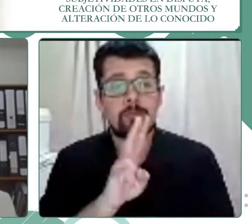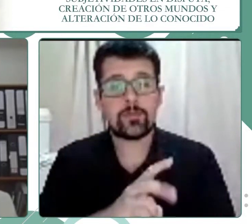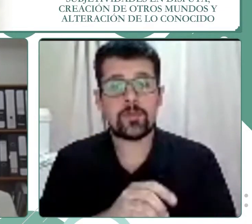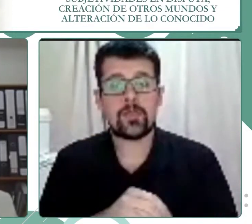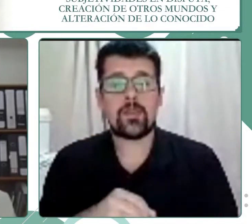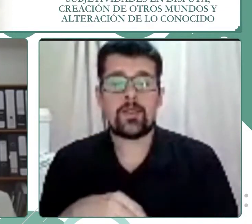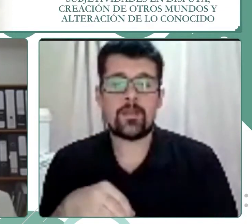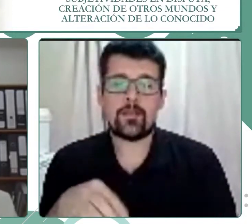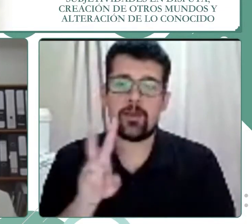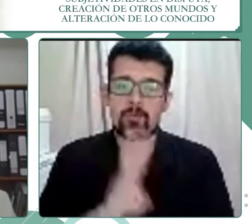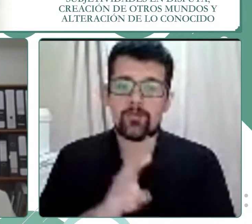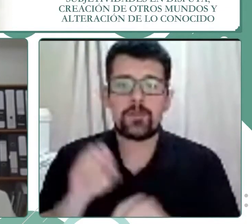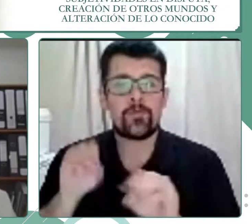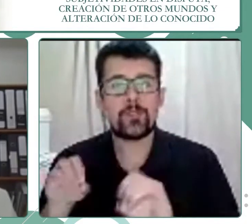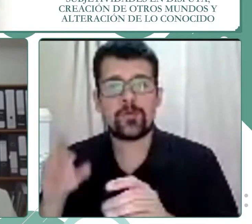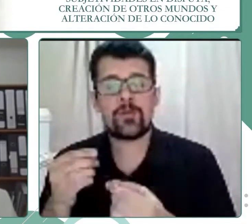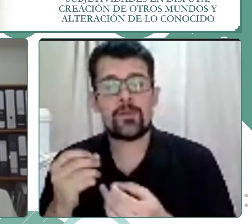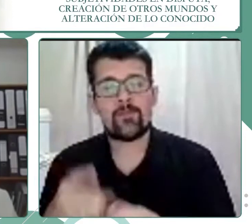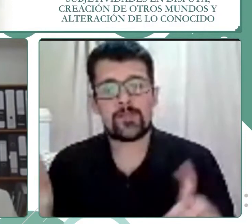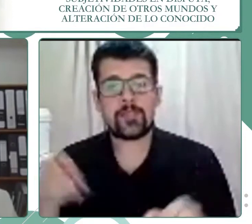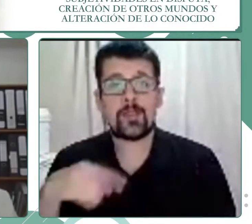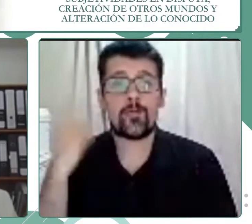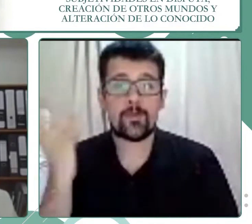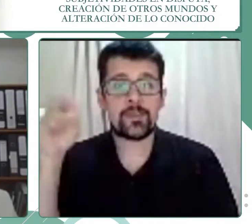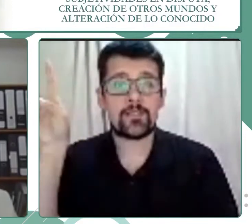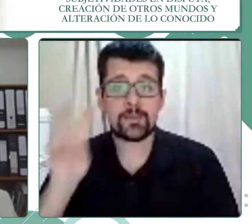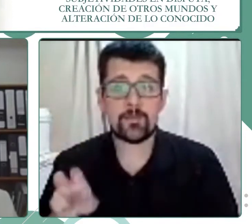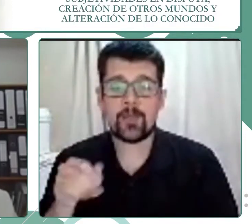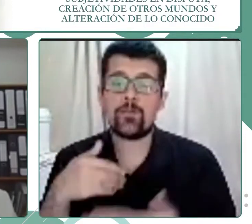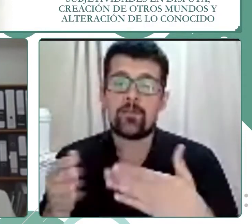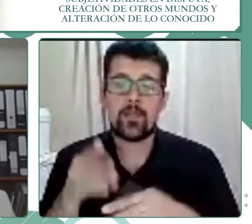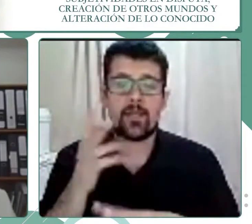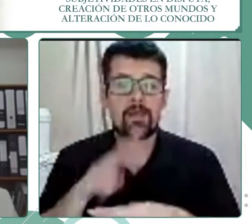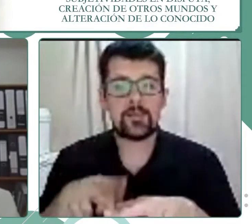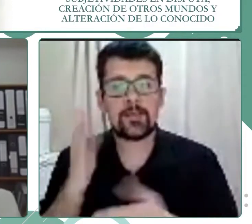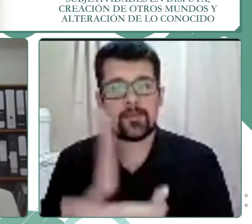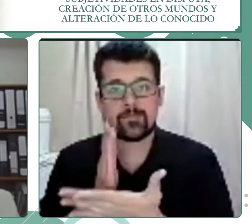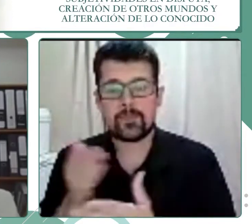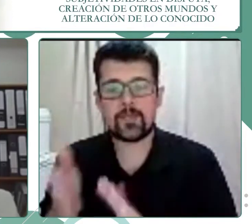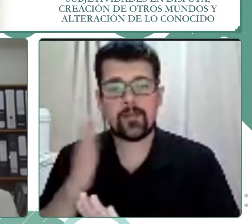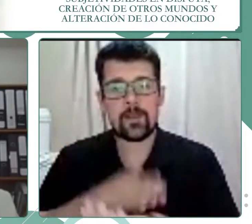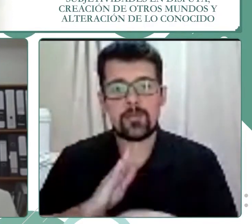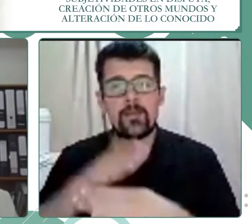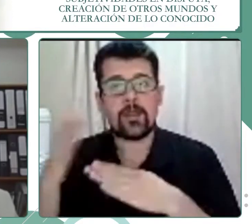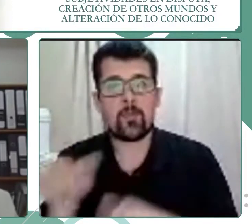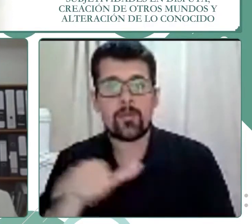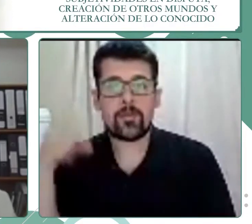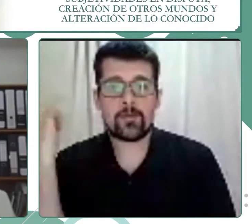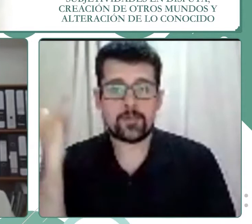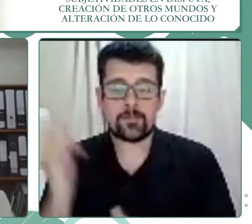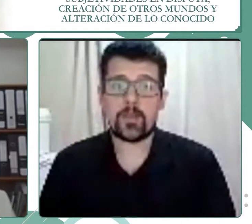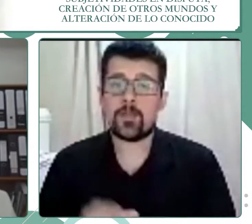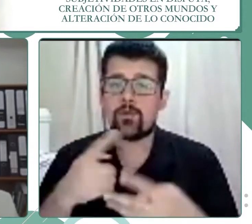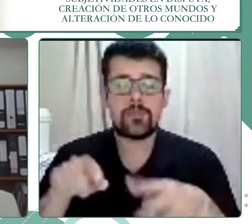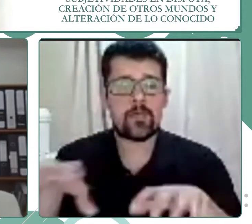Educación Diferencial de la Universidad de San Sebastián, en donde imparte clases en pre y posgrado, orientaciones curriculares y algunas